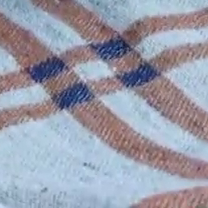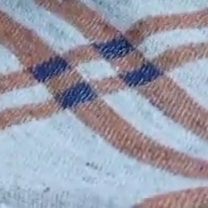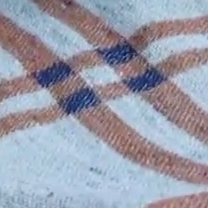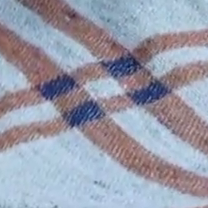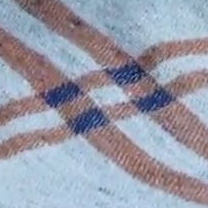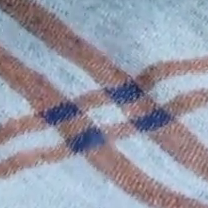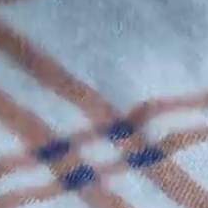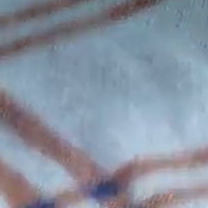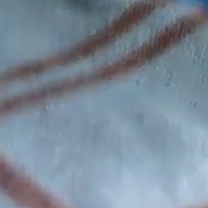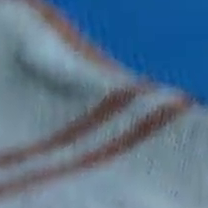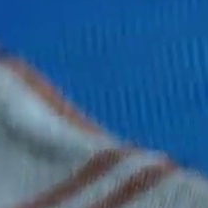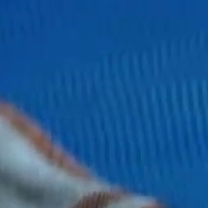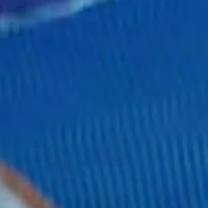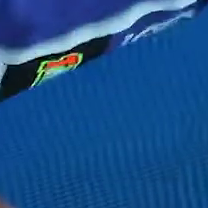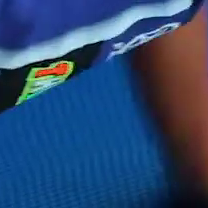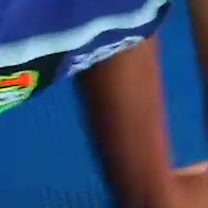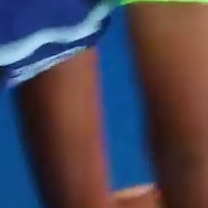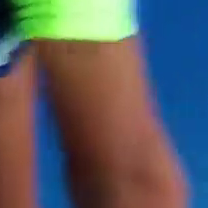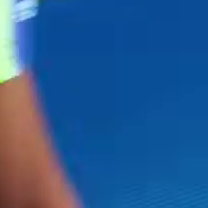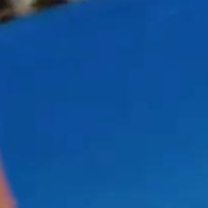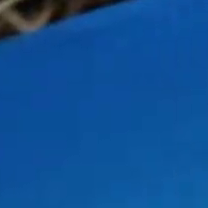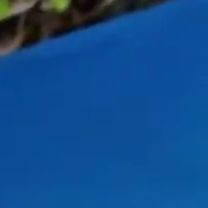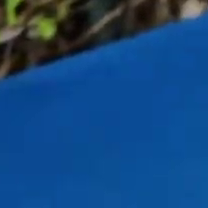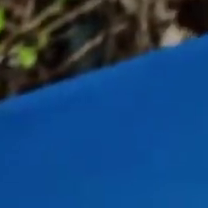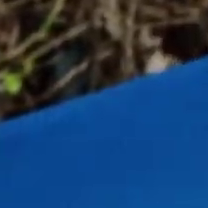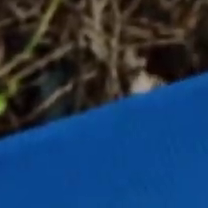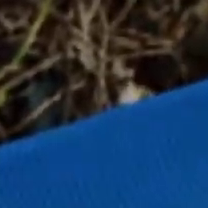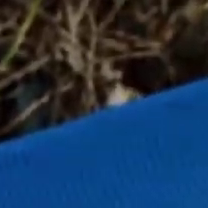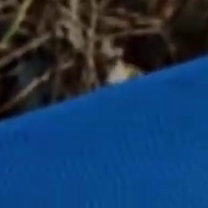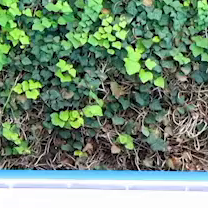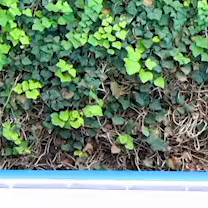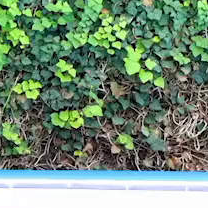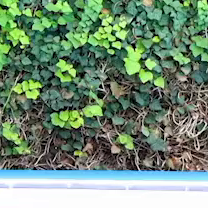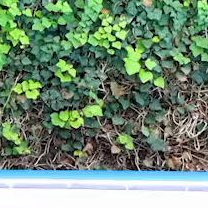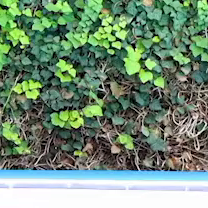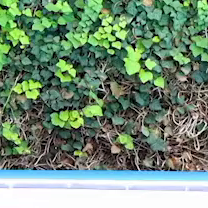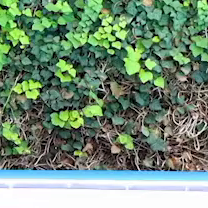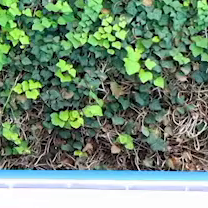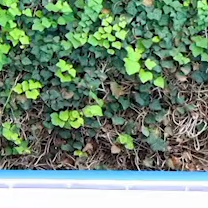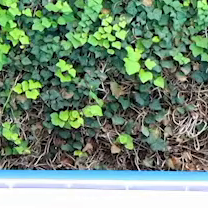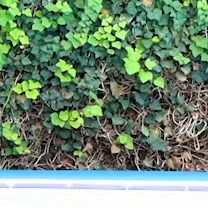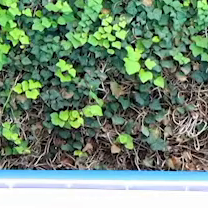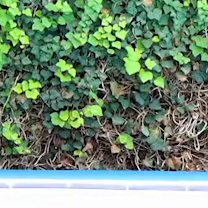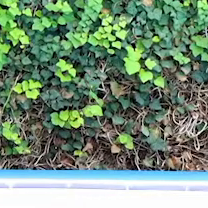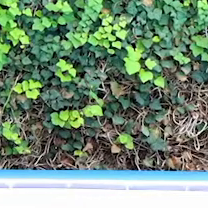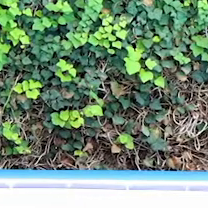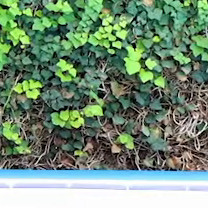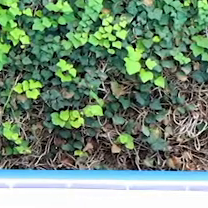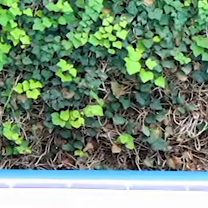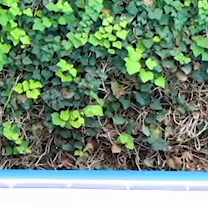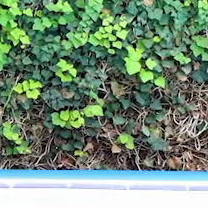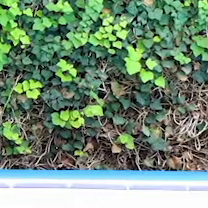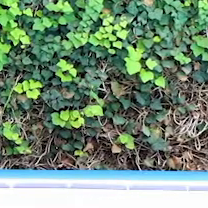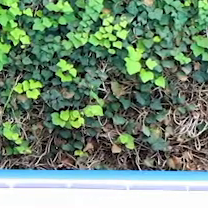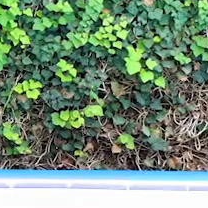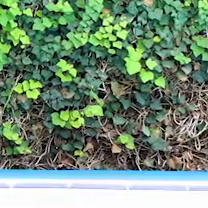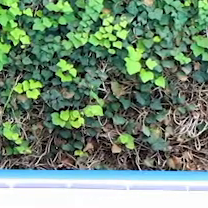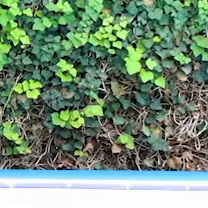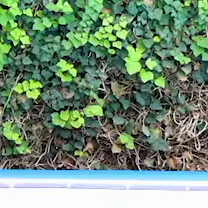Al frente. Bien estirados los brazos. Otra. Bien. Descansamos.